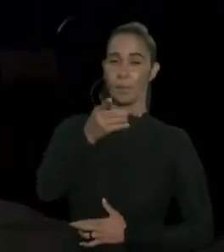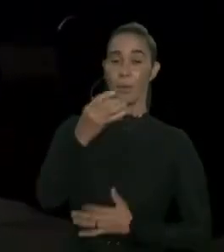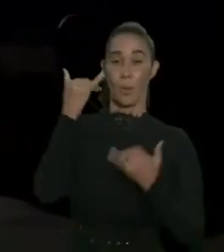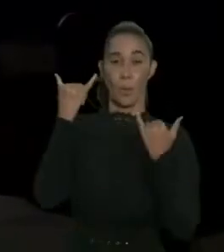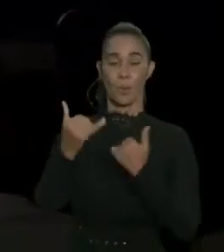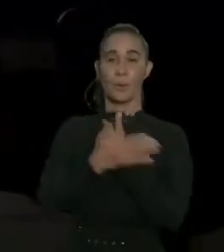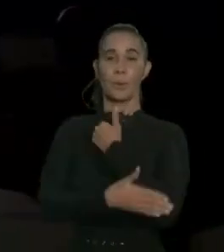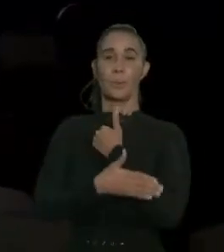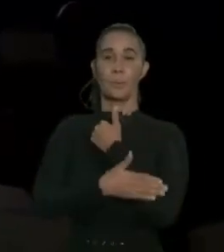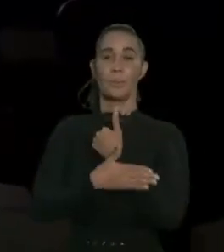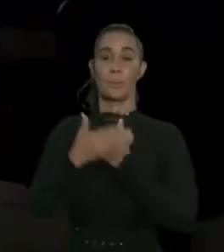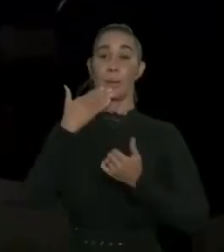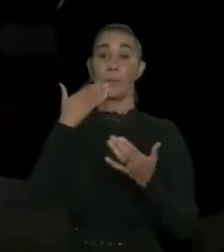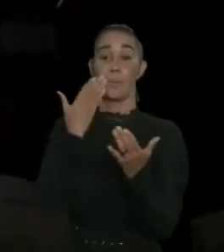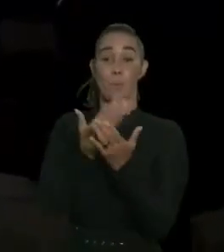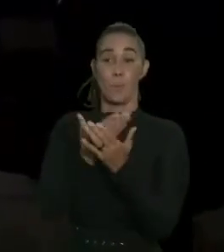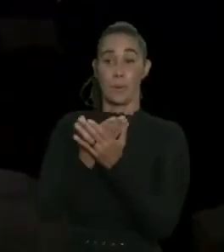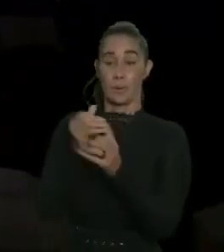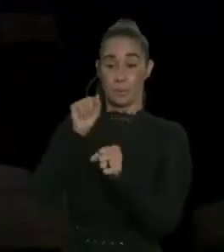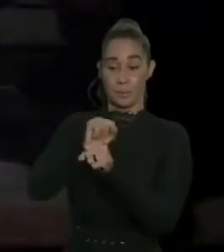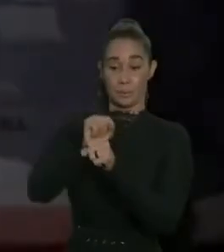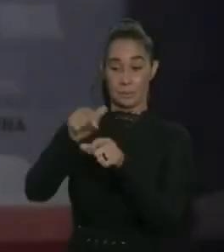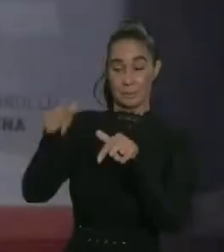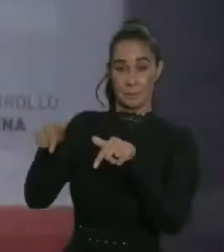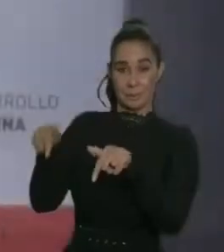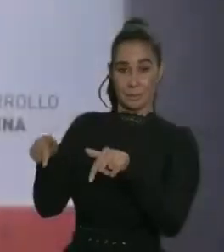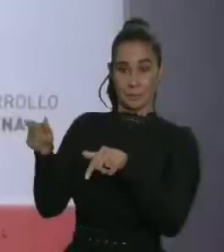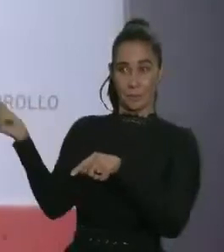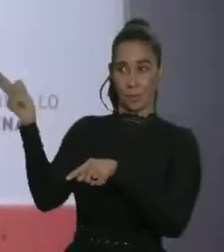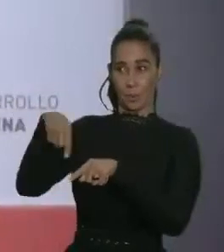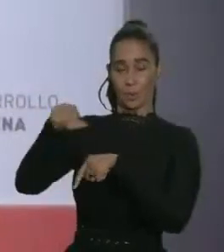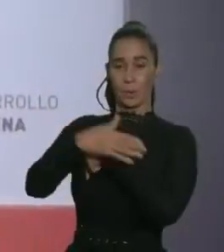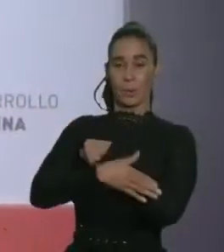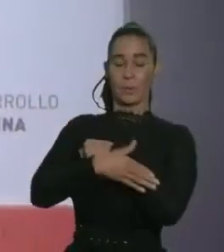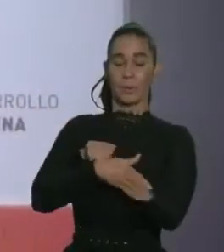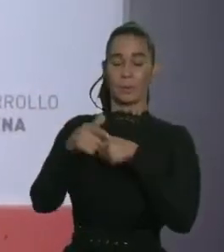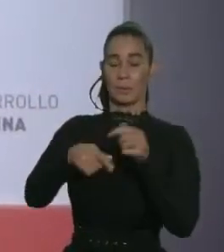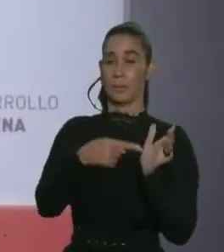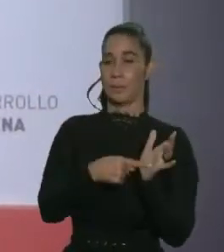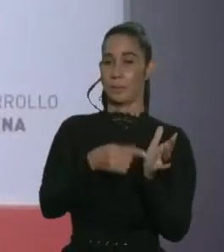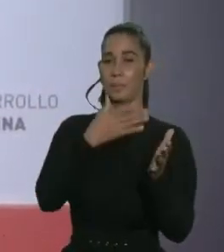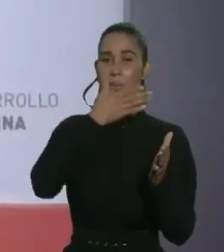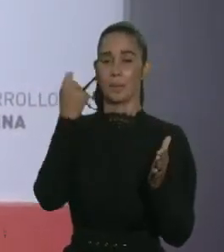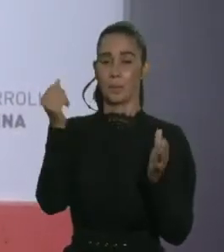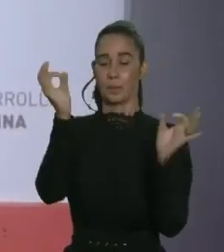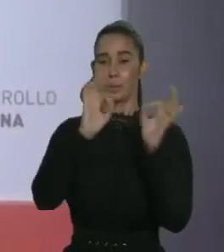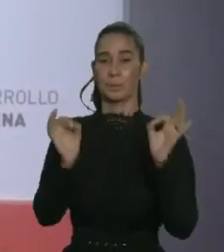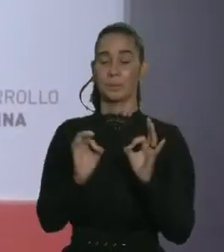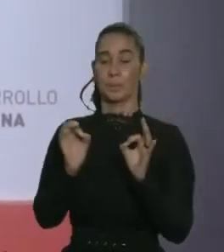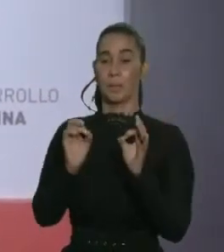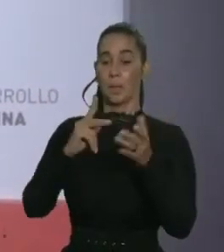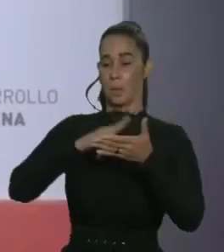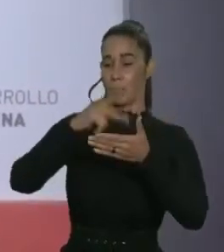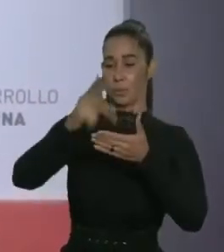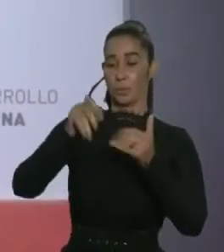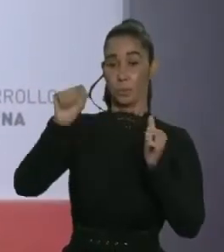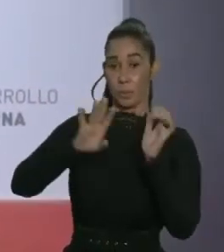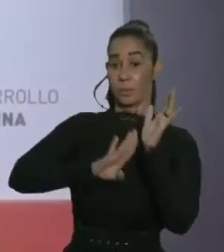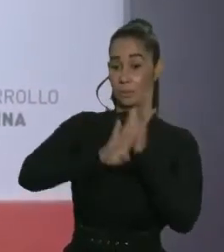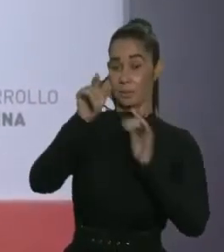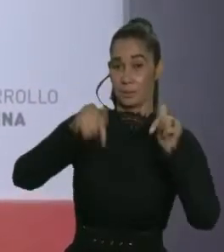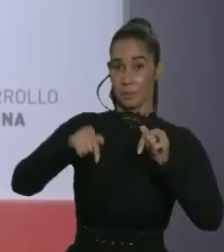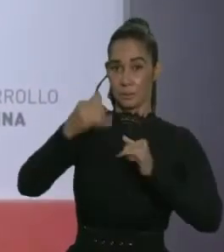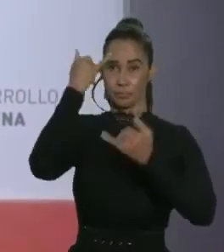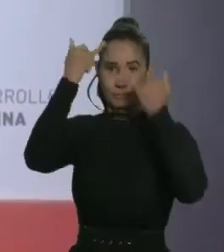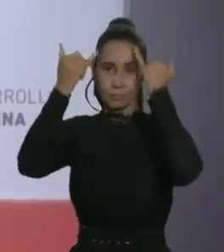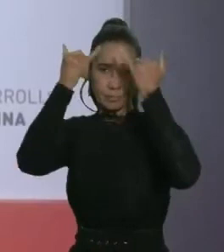es hoy un país propicio para la inversión, en el que garantizamos las mejores condiciones para la recepción de proyectos y el desarrollo